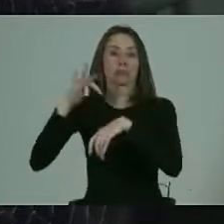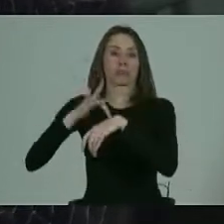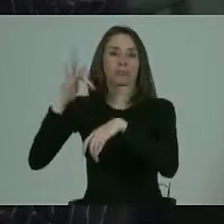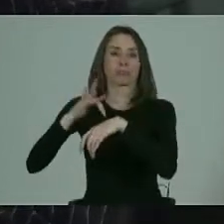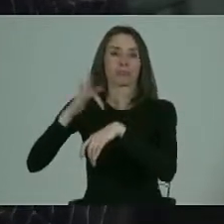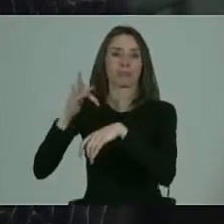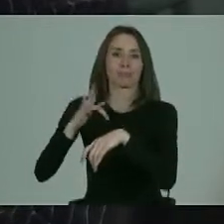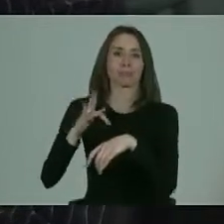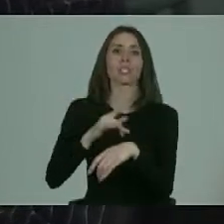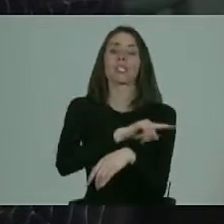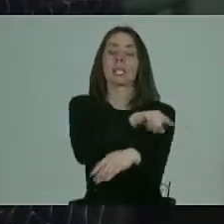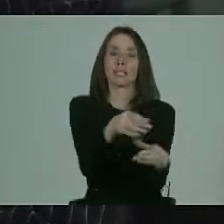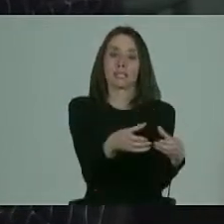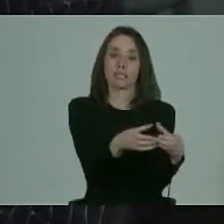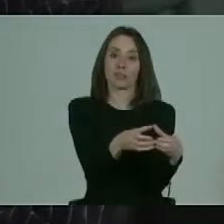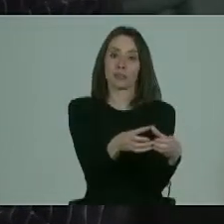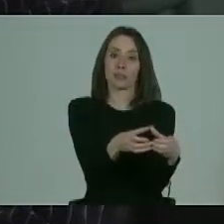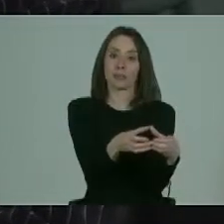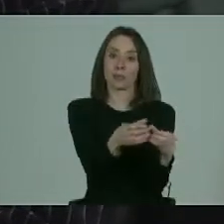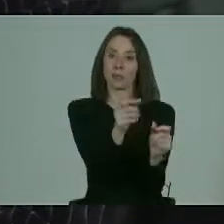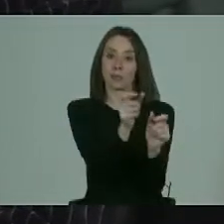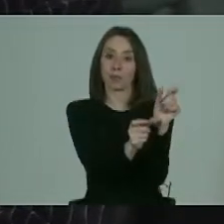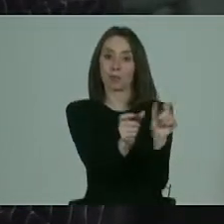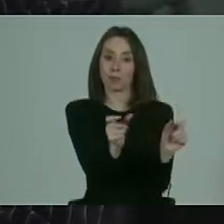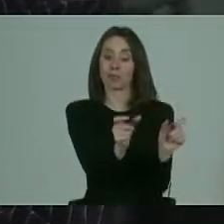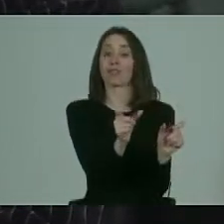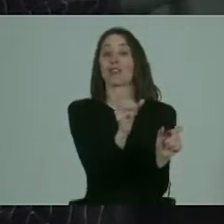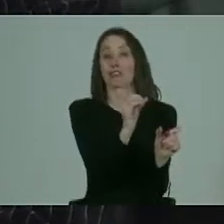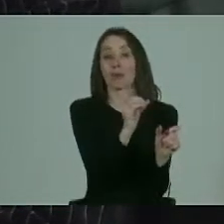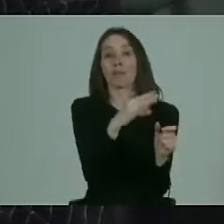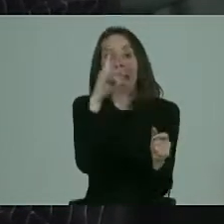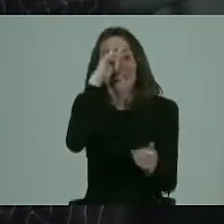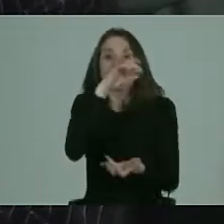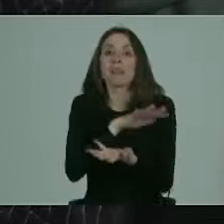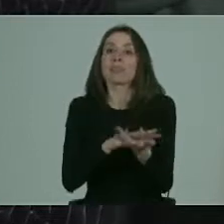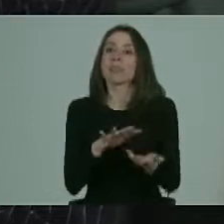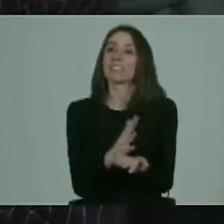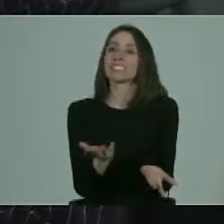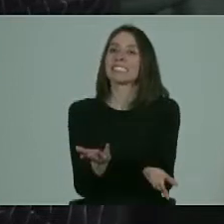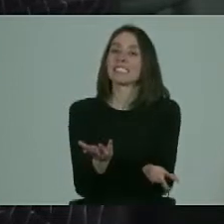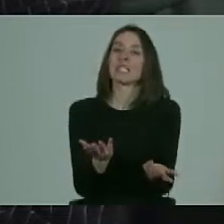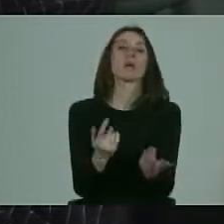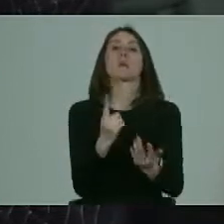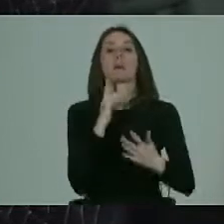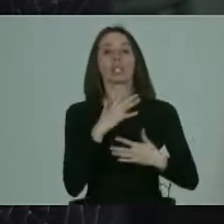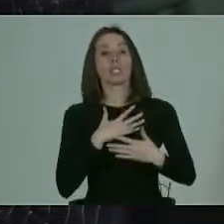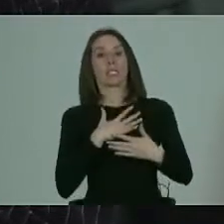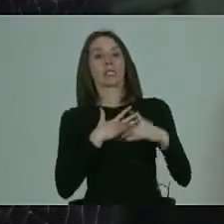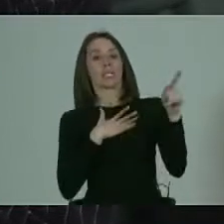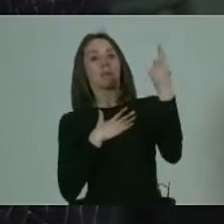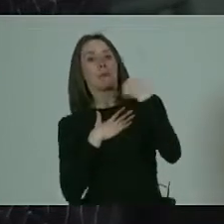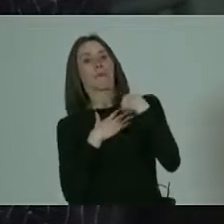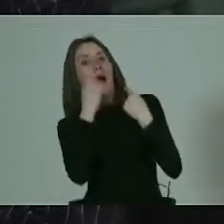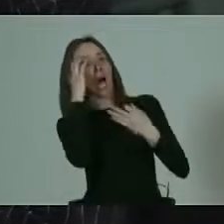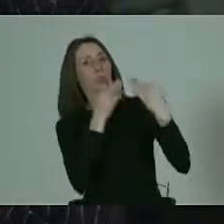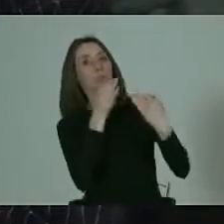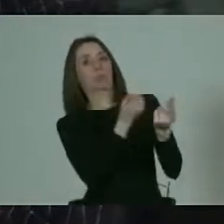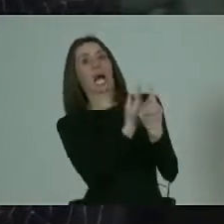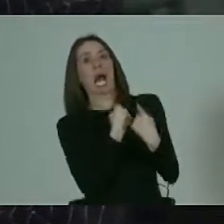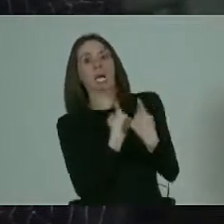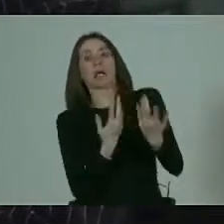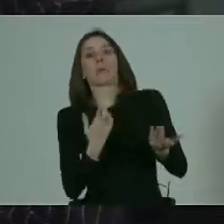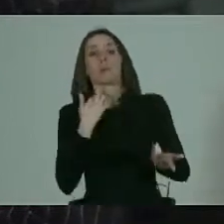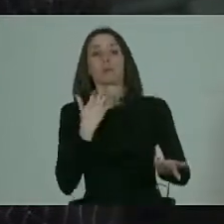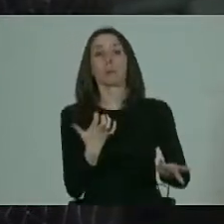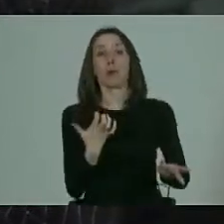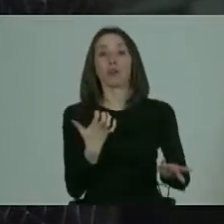en el colectivo es mucho más complicado porque además uno se queda en situación de juicio, en tela de juicio. ¿Por qué?